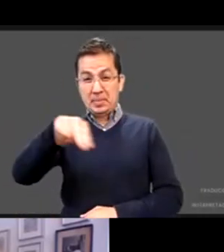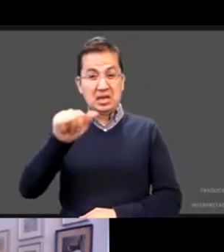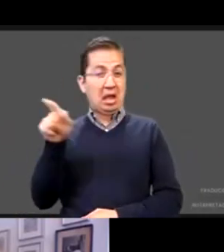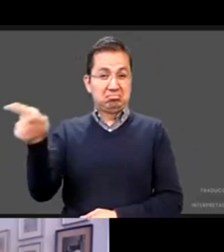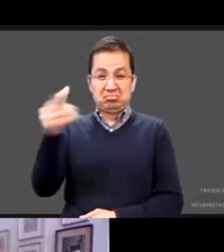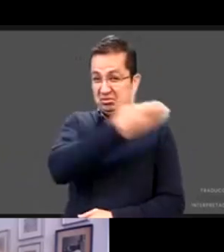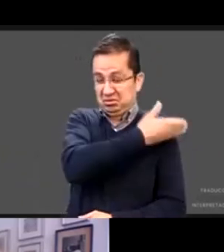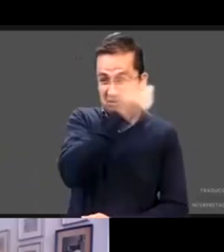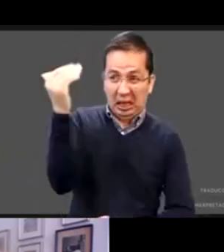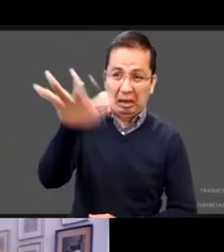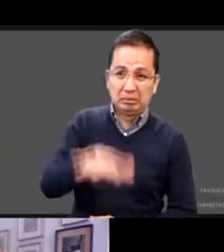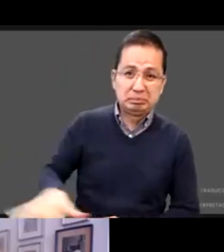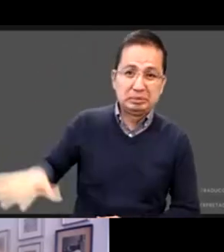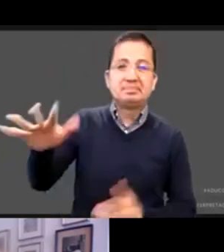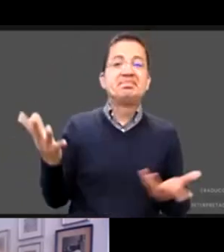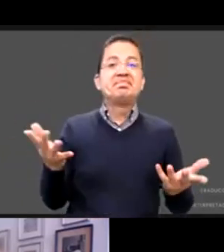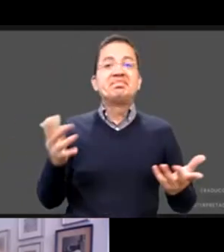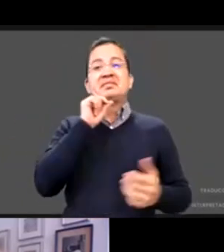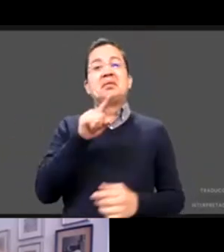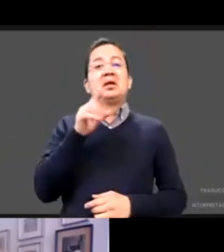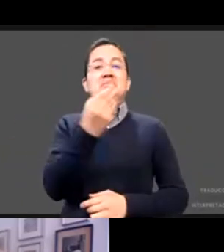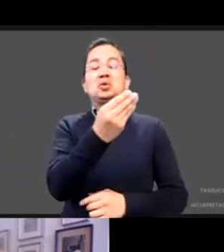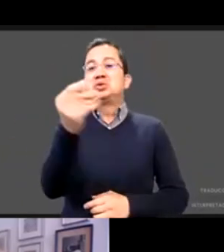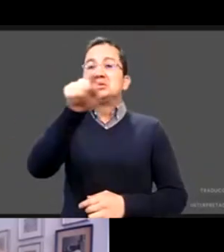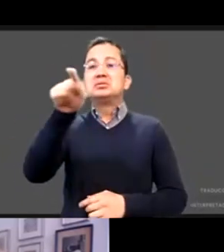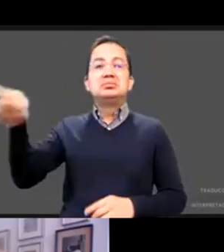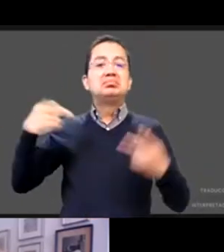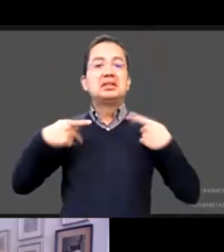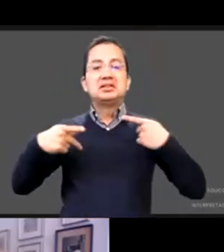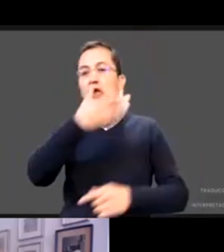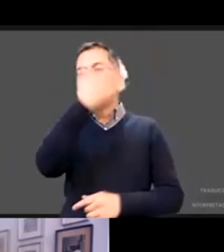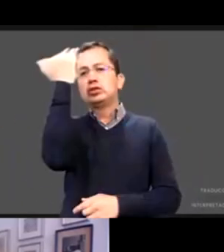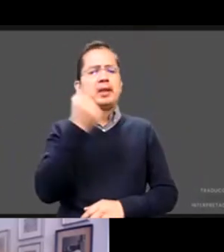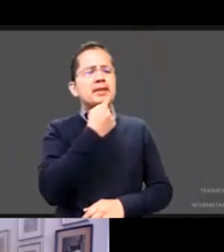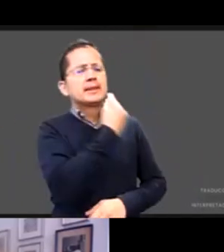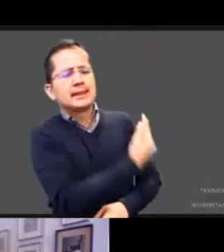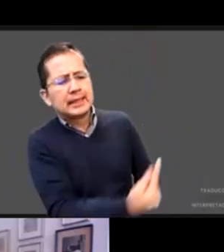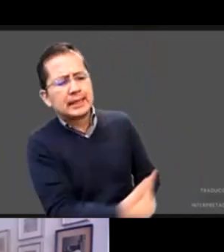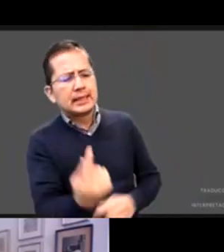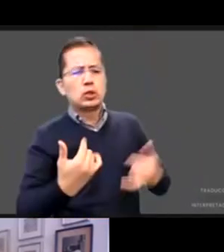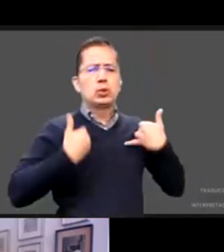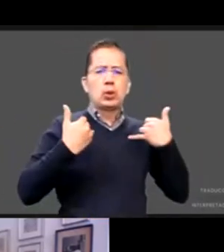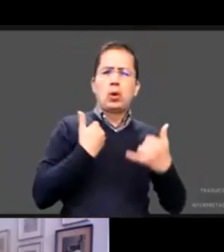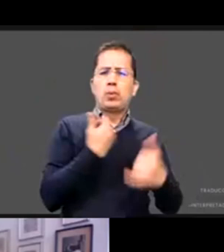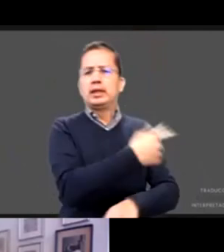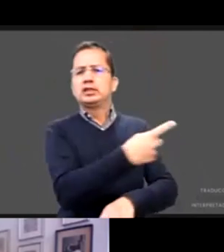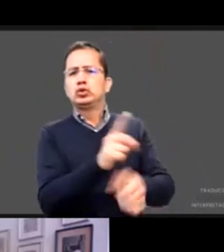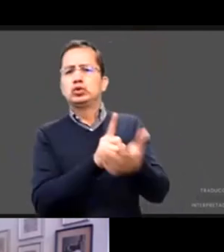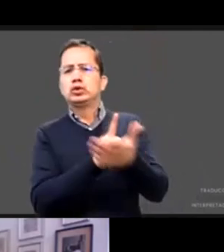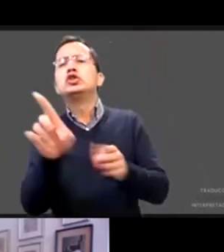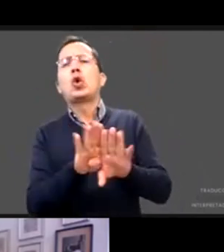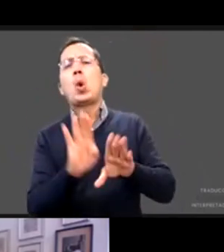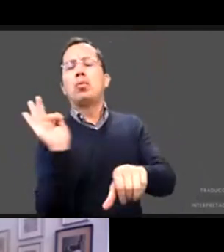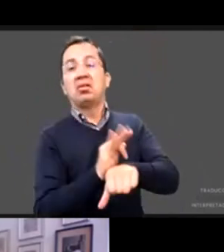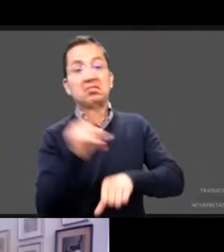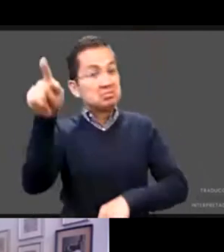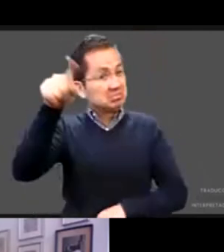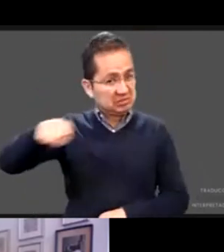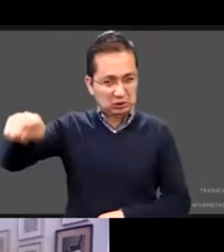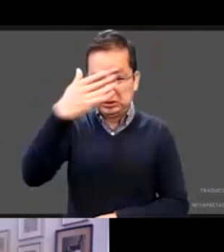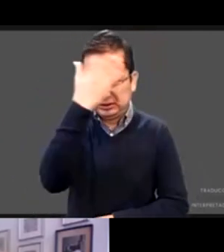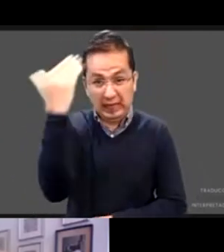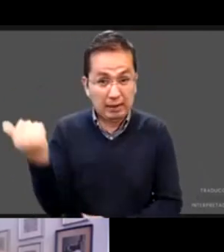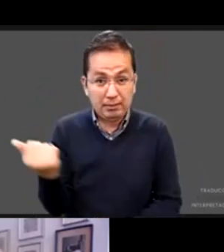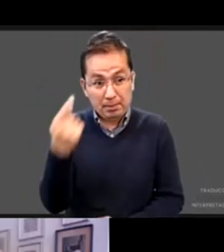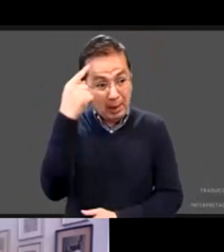cómo se aterrizan los derechos de las niñas y los niños en su vida cotidiana que esto afecta